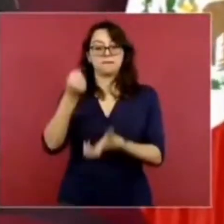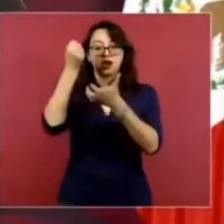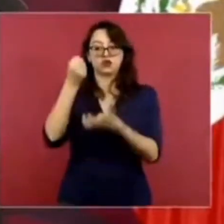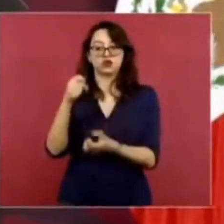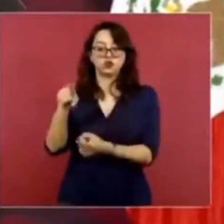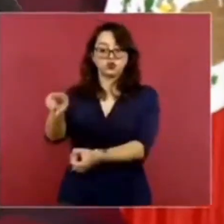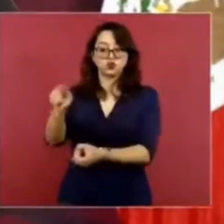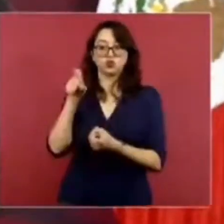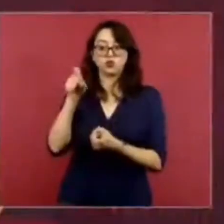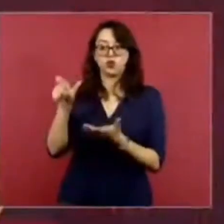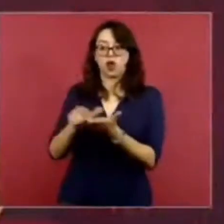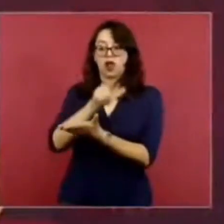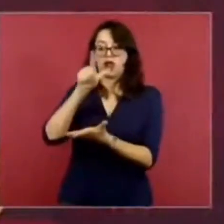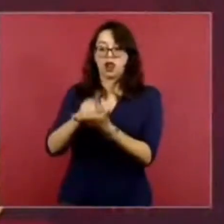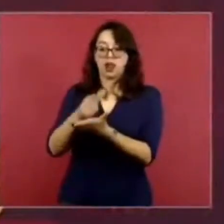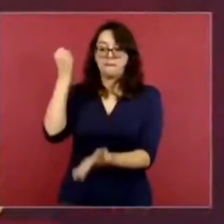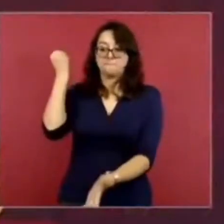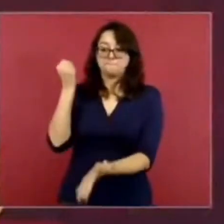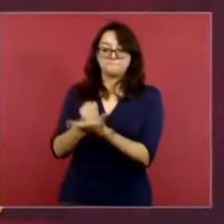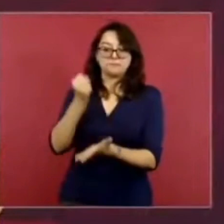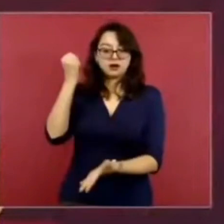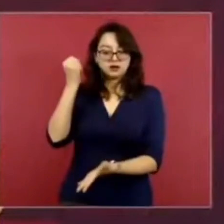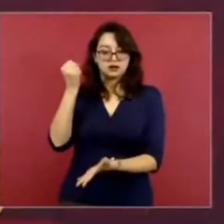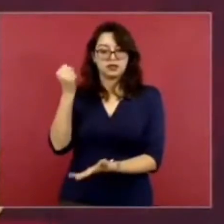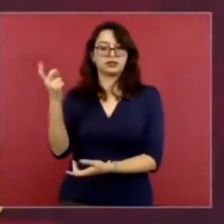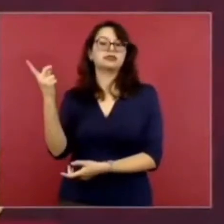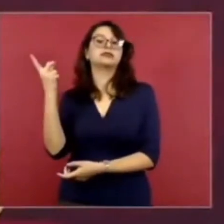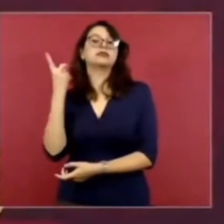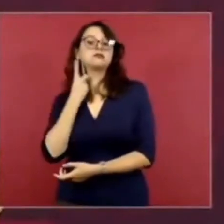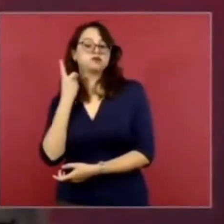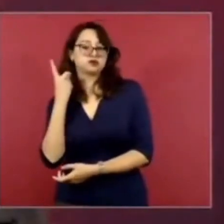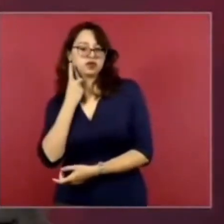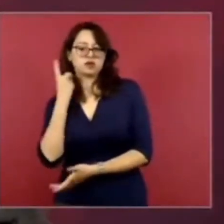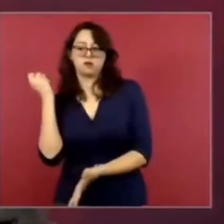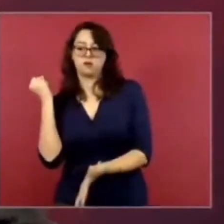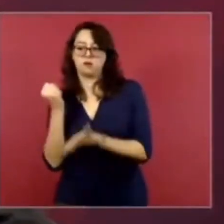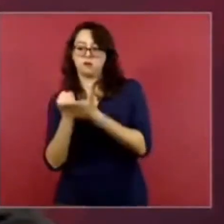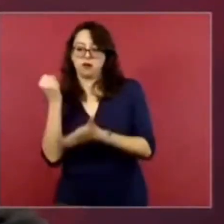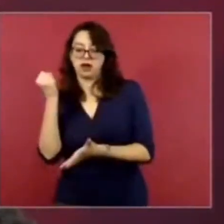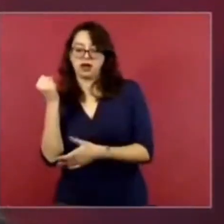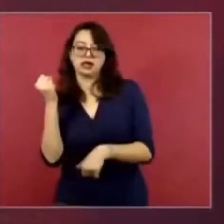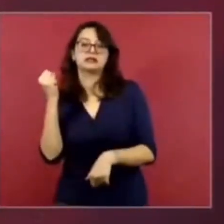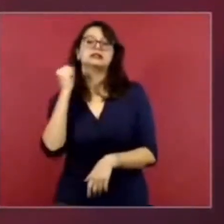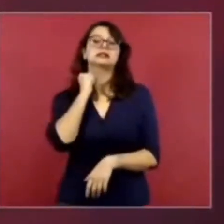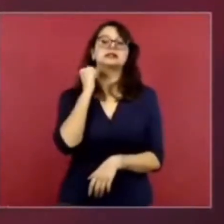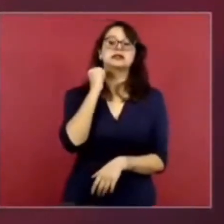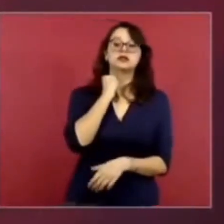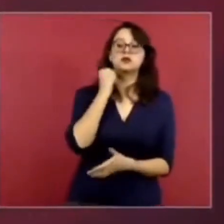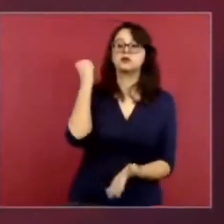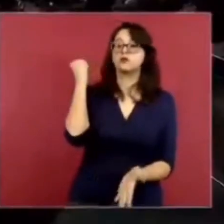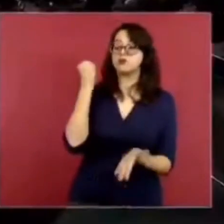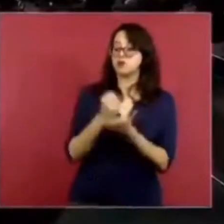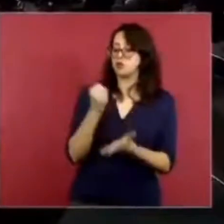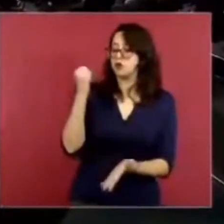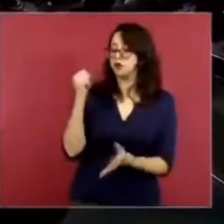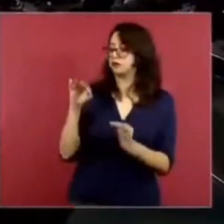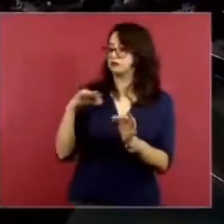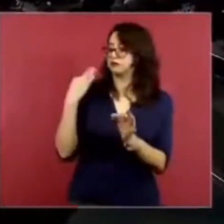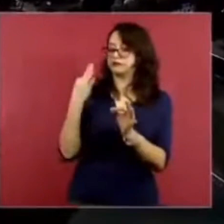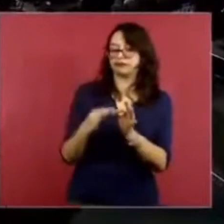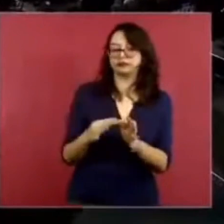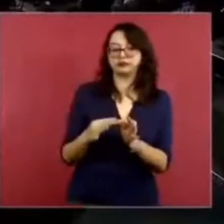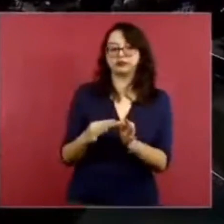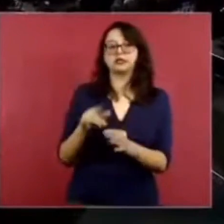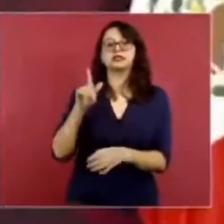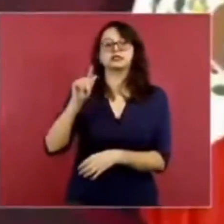Primero se aprobó en la Cámara de Diputados y luego se aprobó en la Cámara de Senadores ayer 70